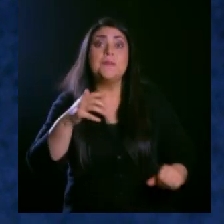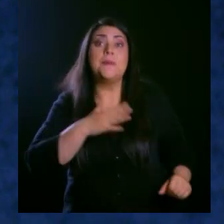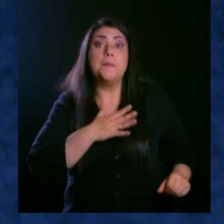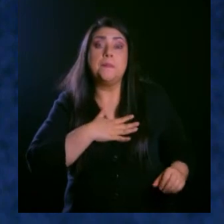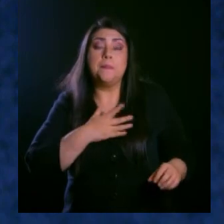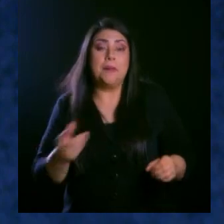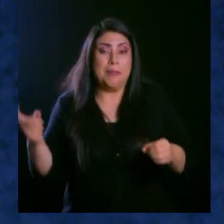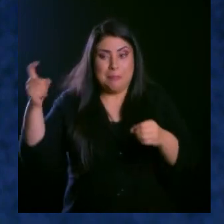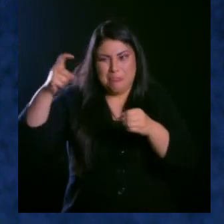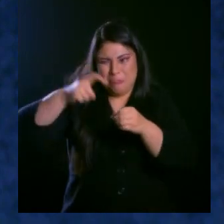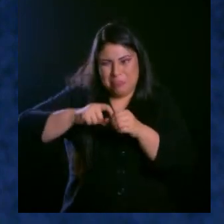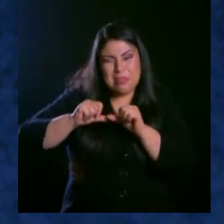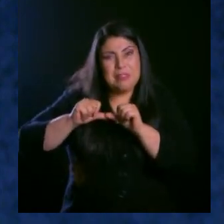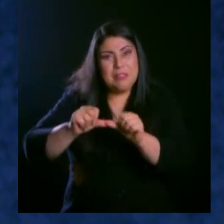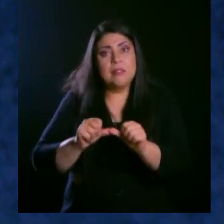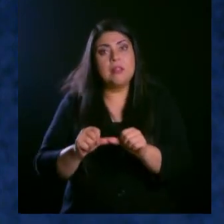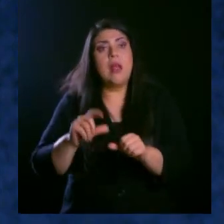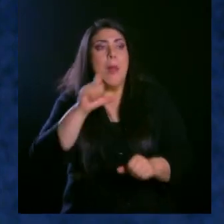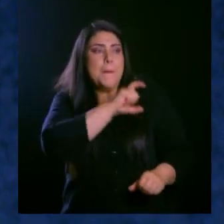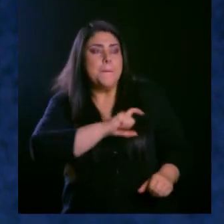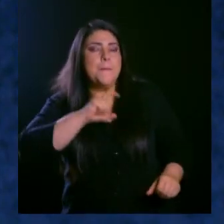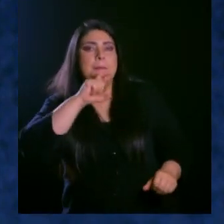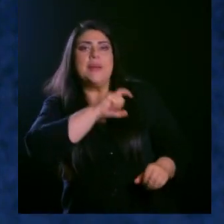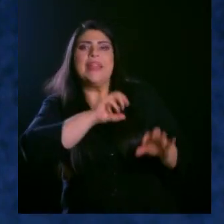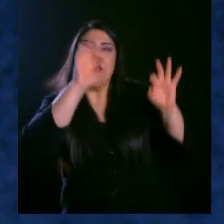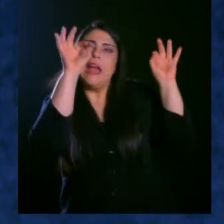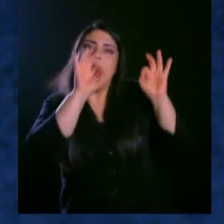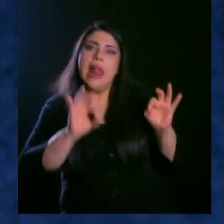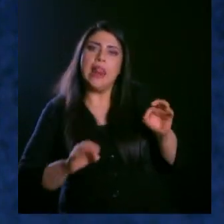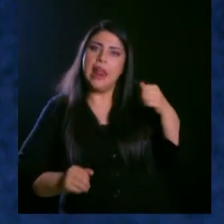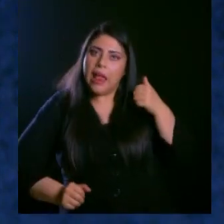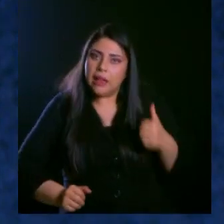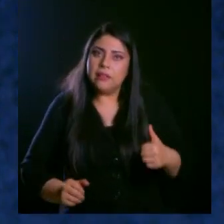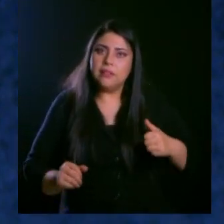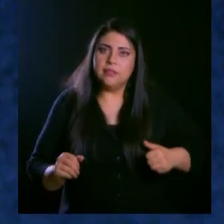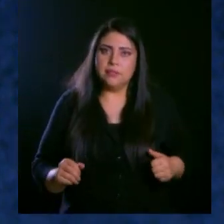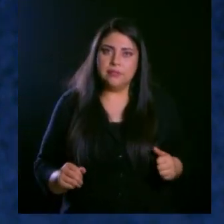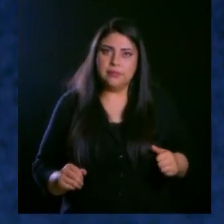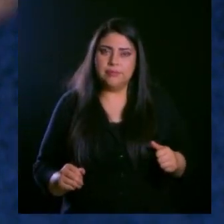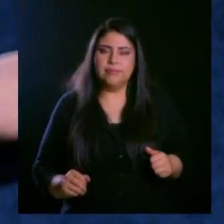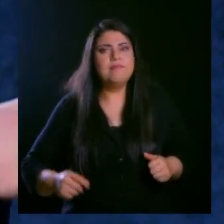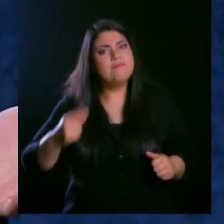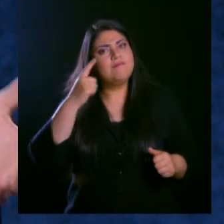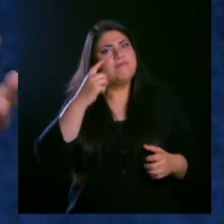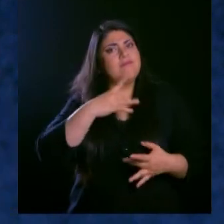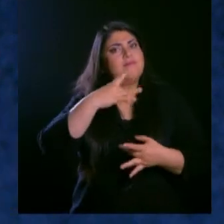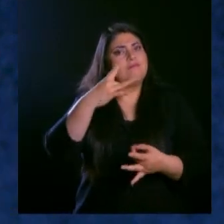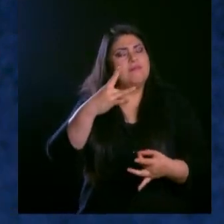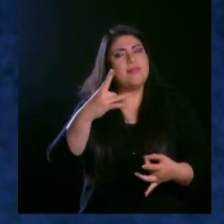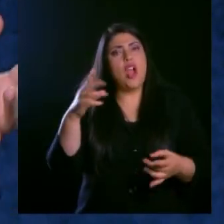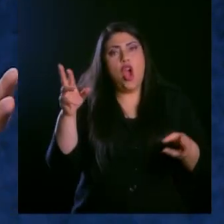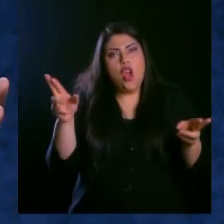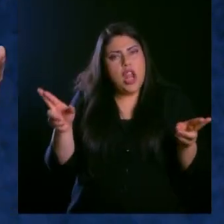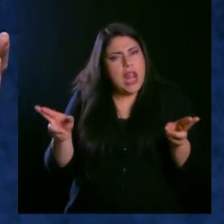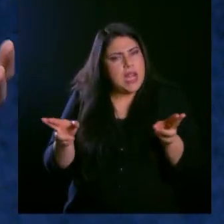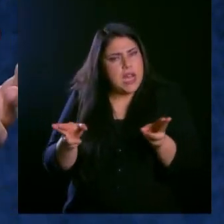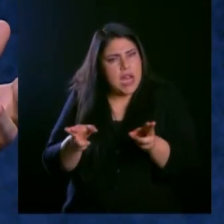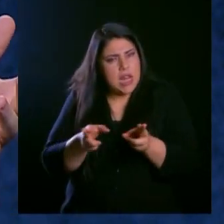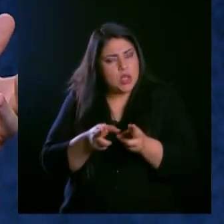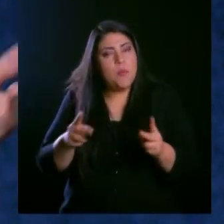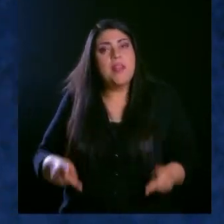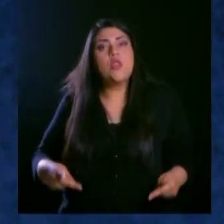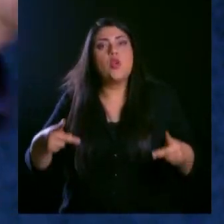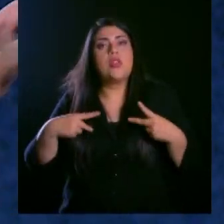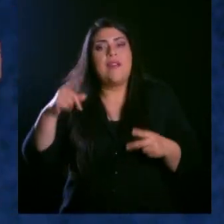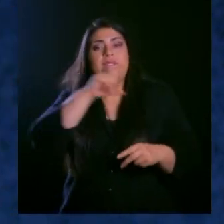está mi formación de carácter. Mira qué interesante. Voy a hacer un resumen, digamos, de una vida cristiana.